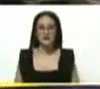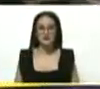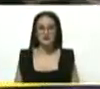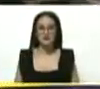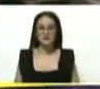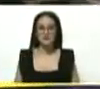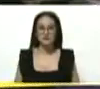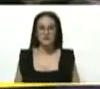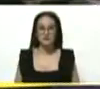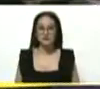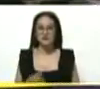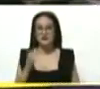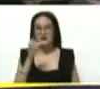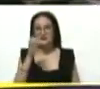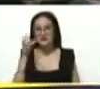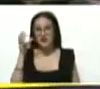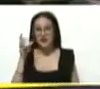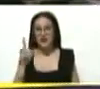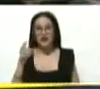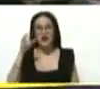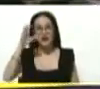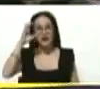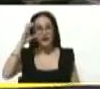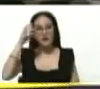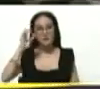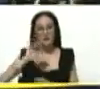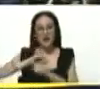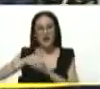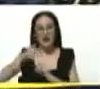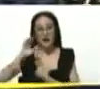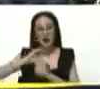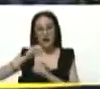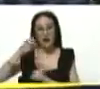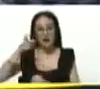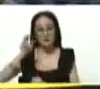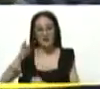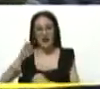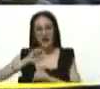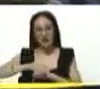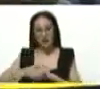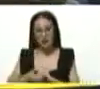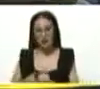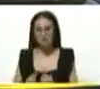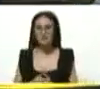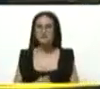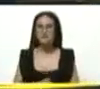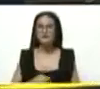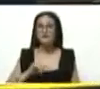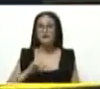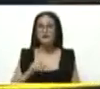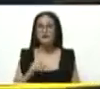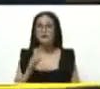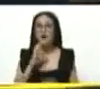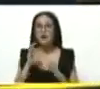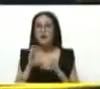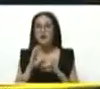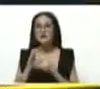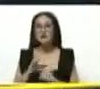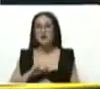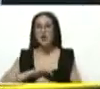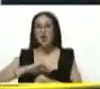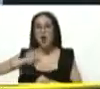Gómez, compañero Héctor Rodríguez, Jorge Rodríguez, vicepresidente del partido para comunicación,